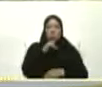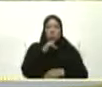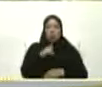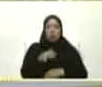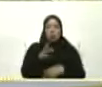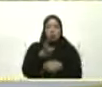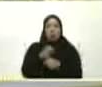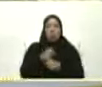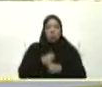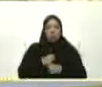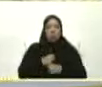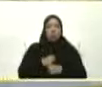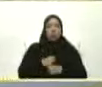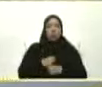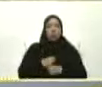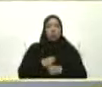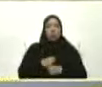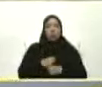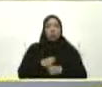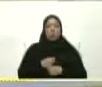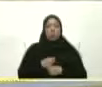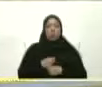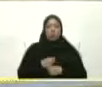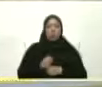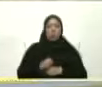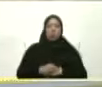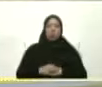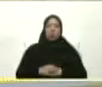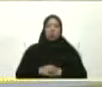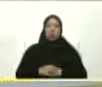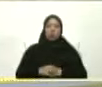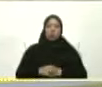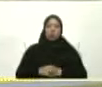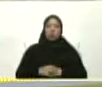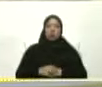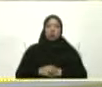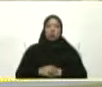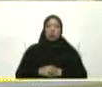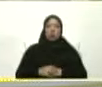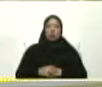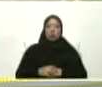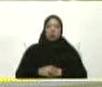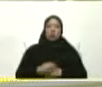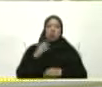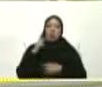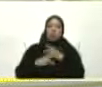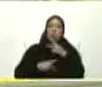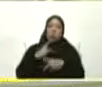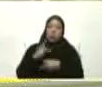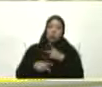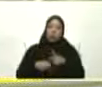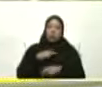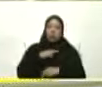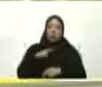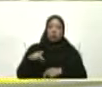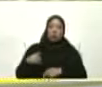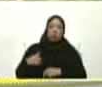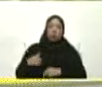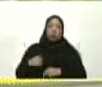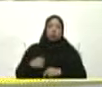condiciones De completo Vandalización Porque eso fue Producto De